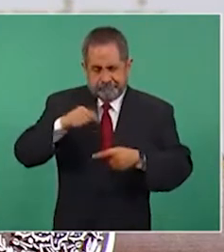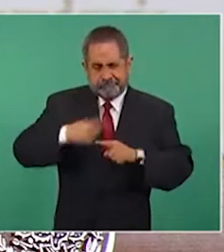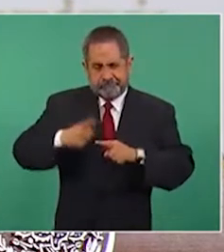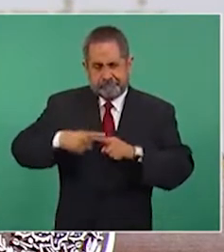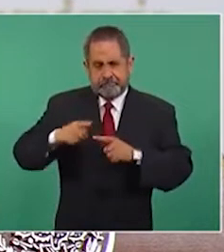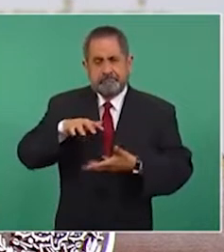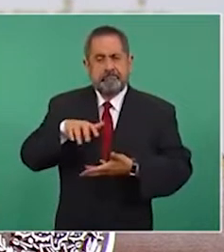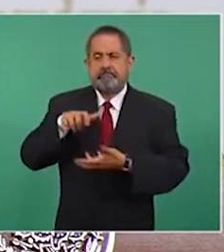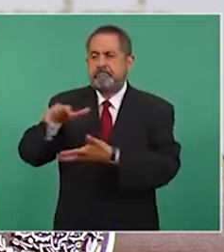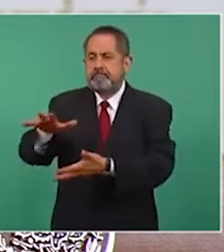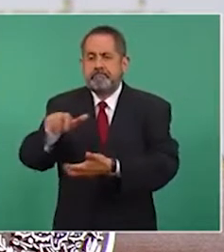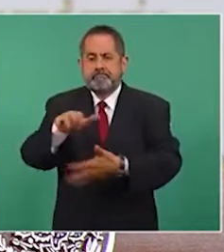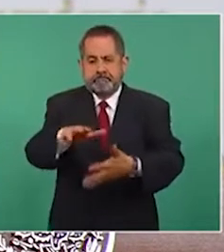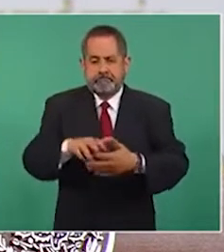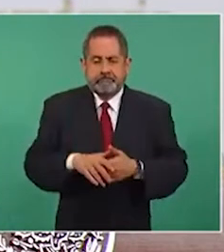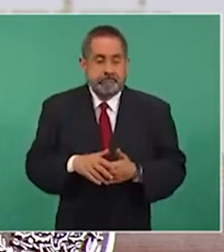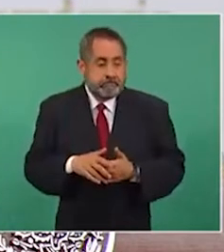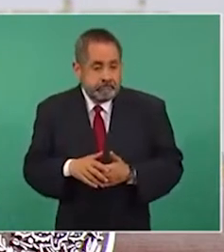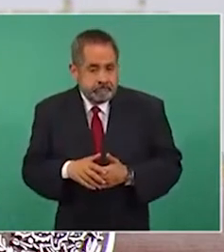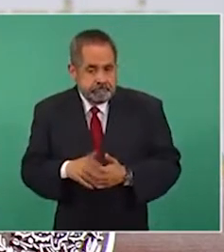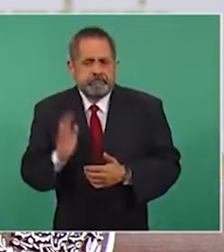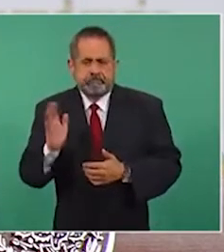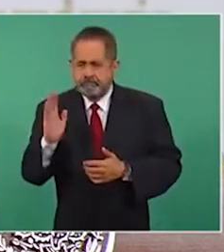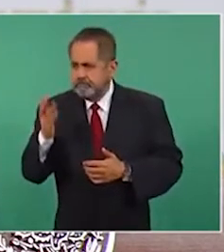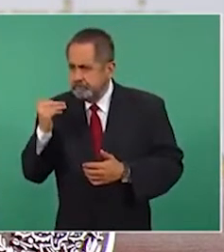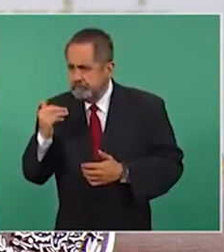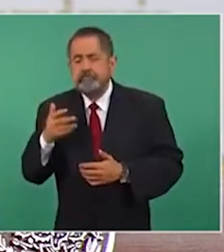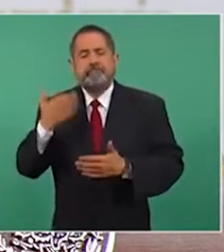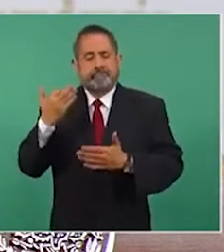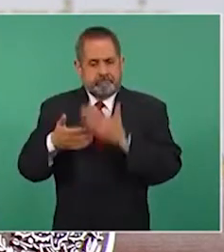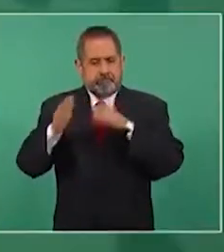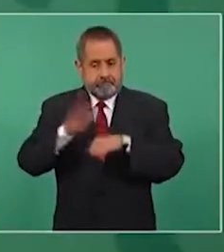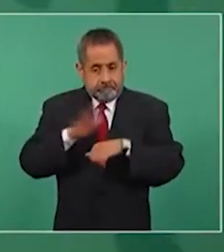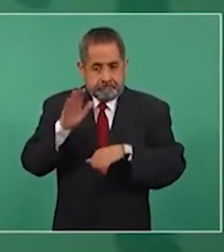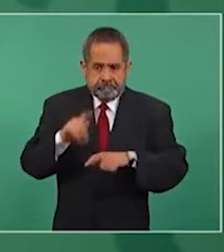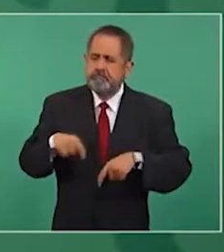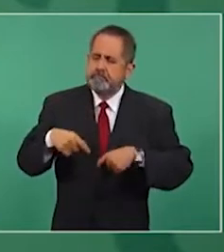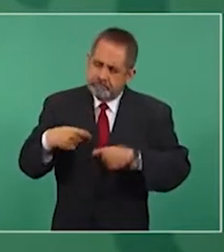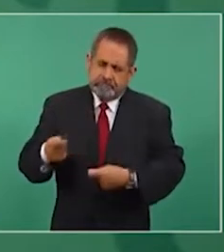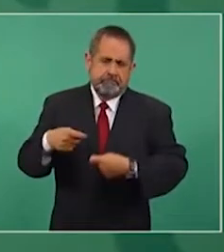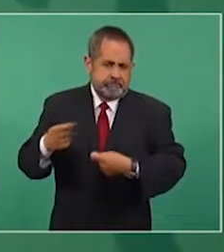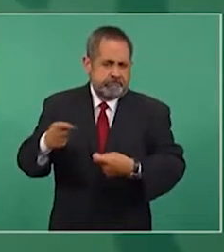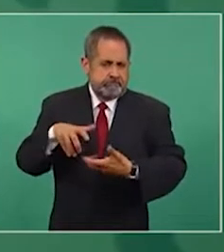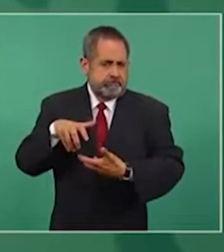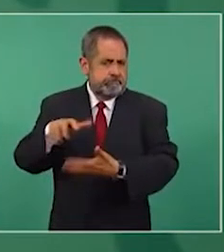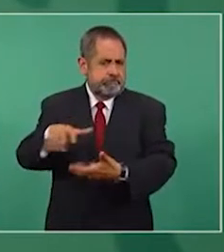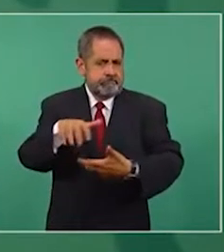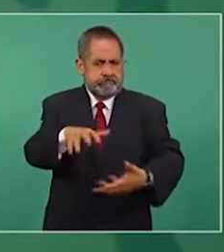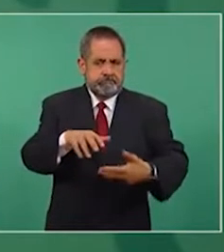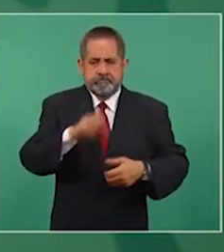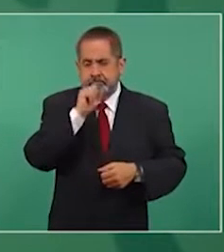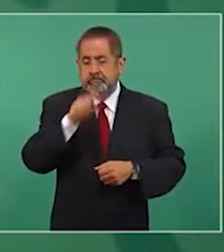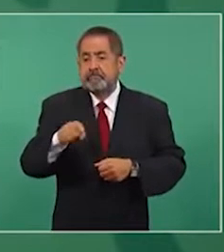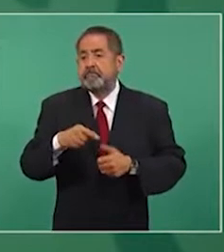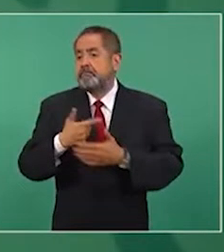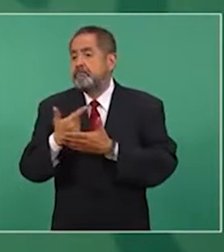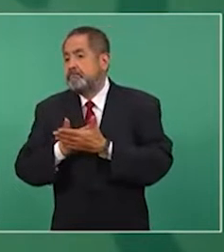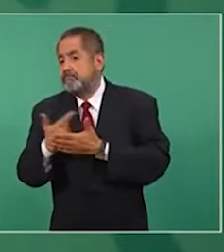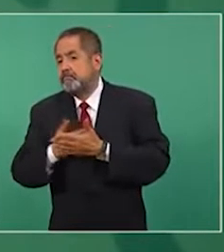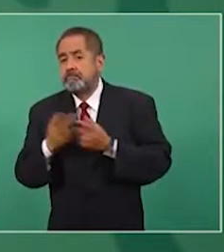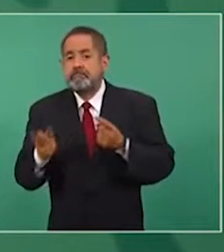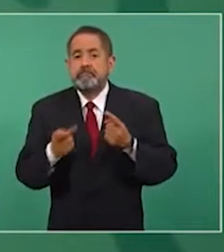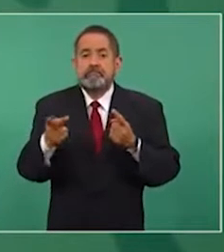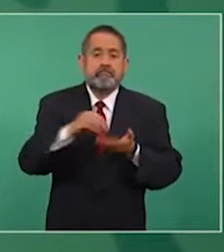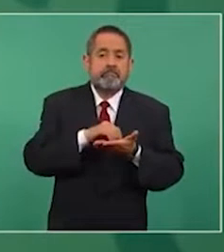hace falta más. Y al mismo tiempo se están levantando los censos